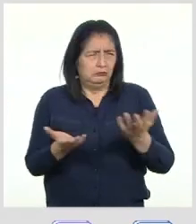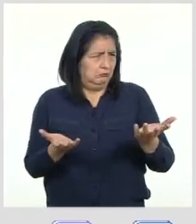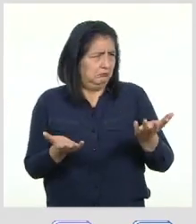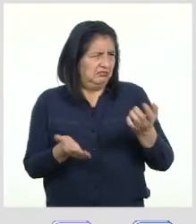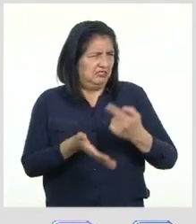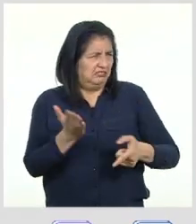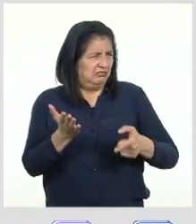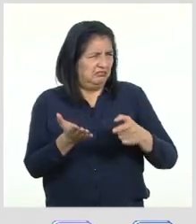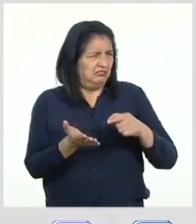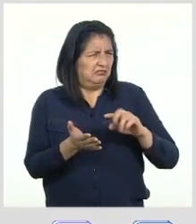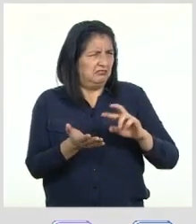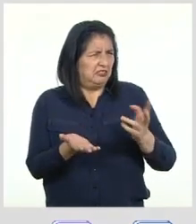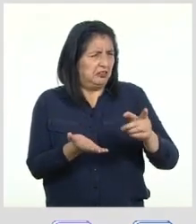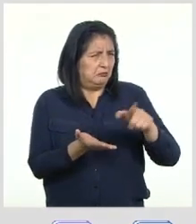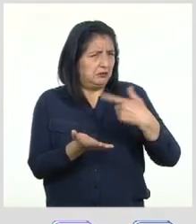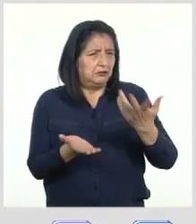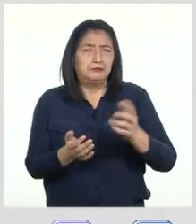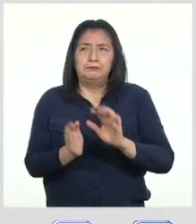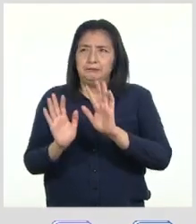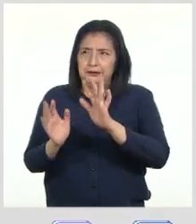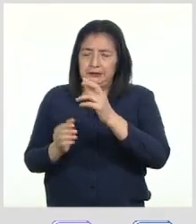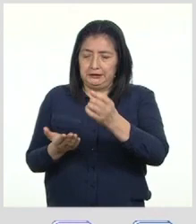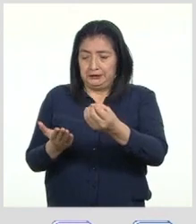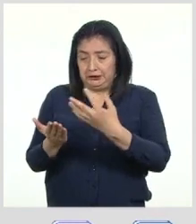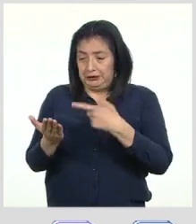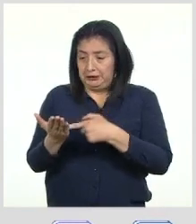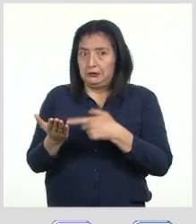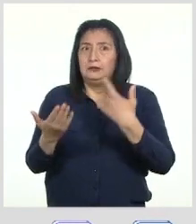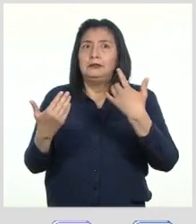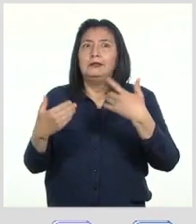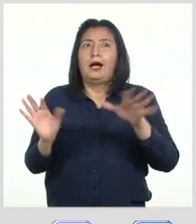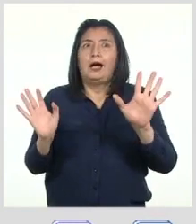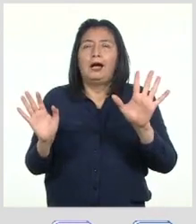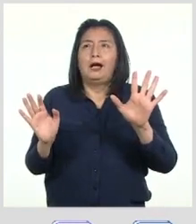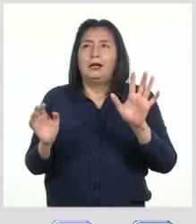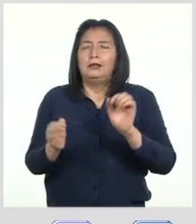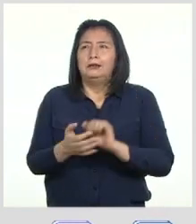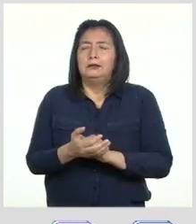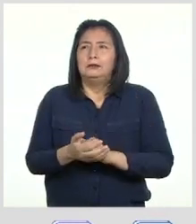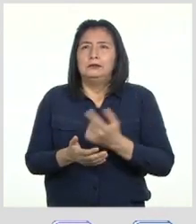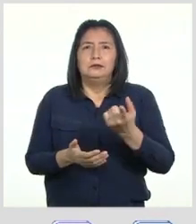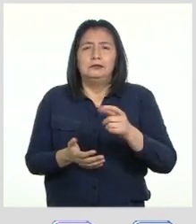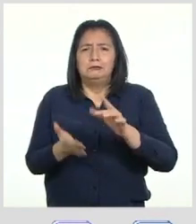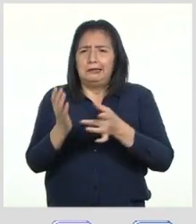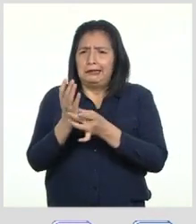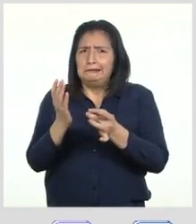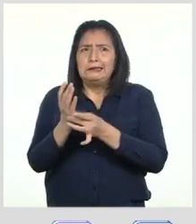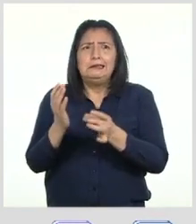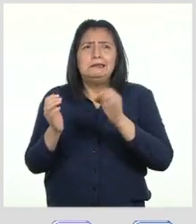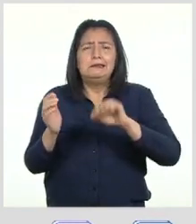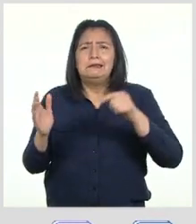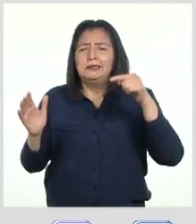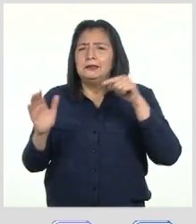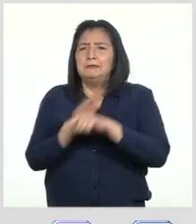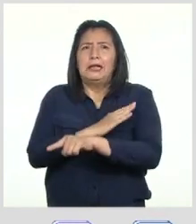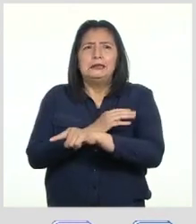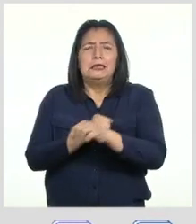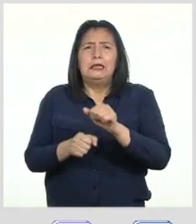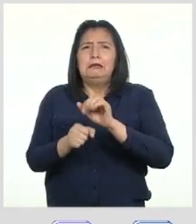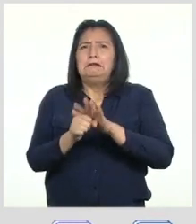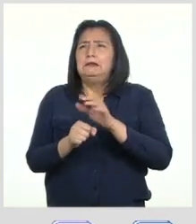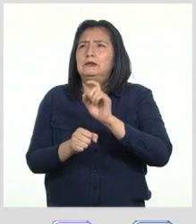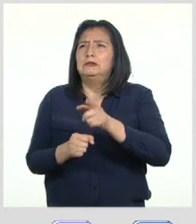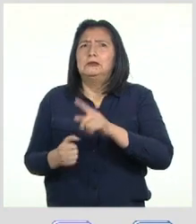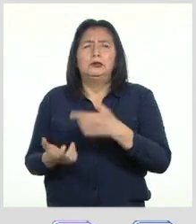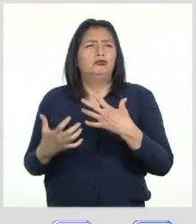qué es ese mensaje? Mire, dice que se ha creado un aceite que mata al virus causante del COVID-19 y